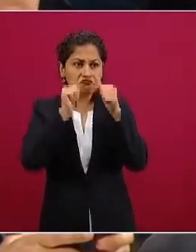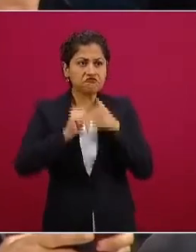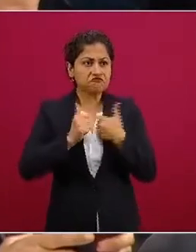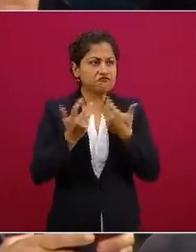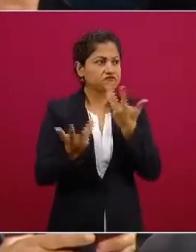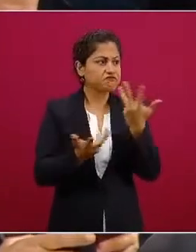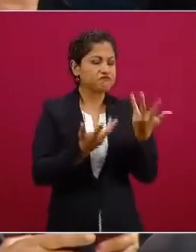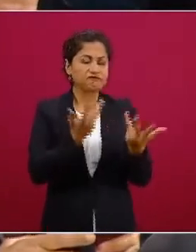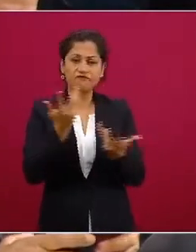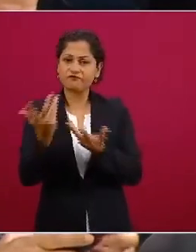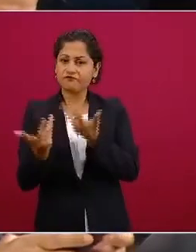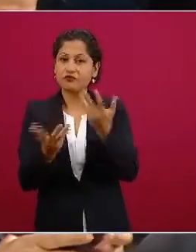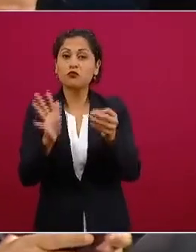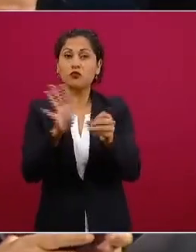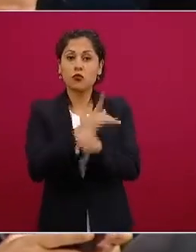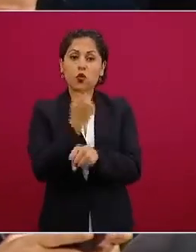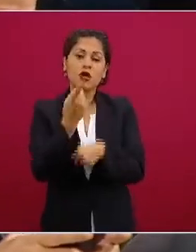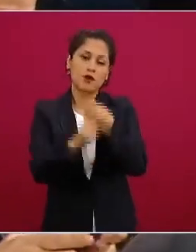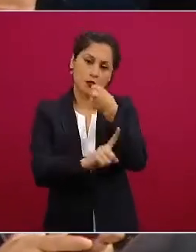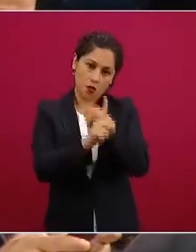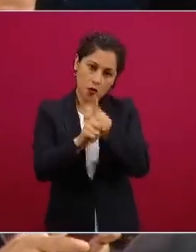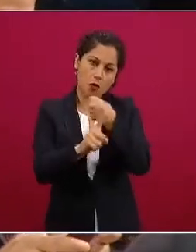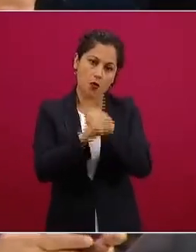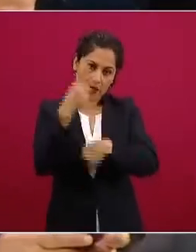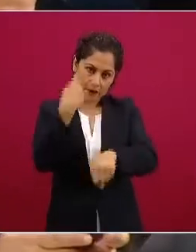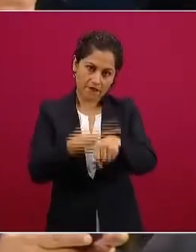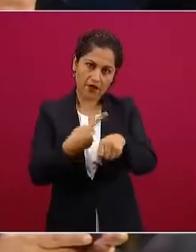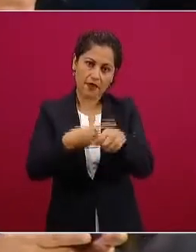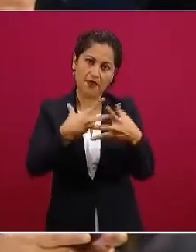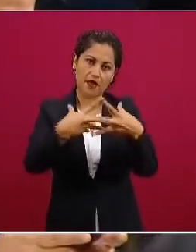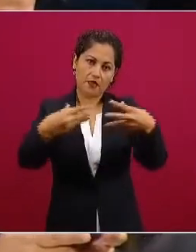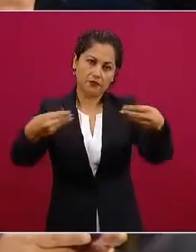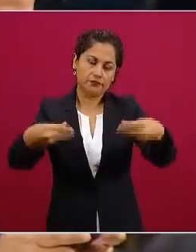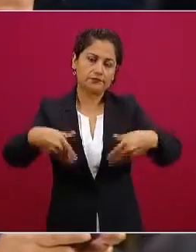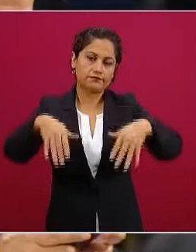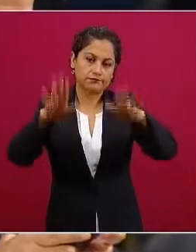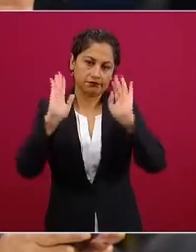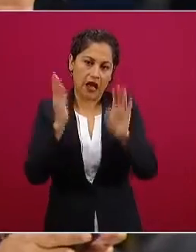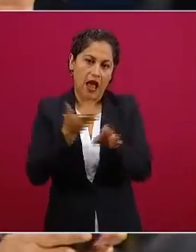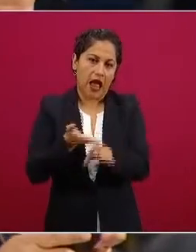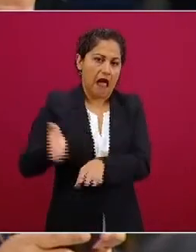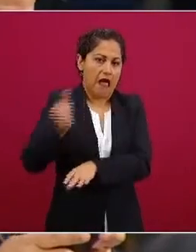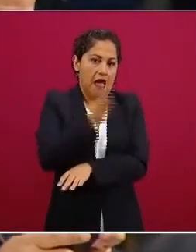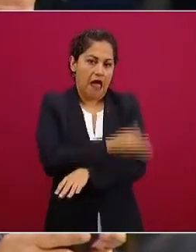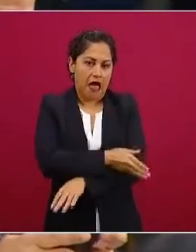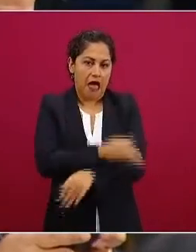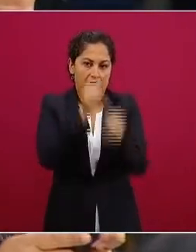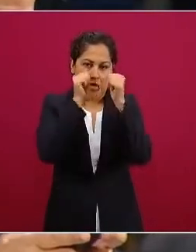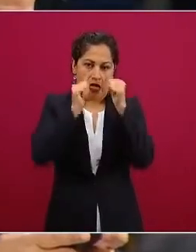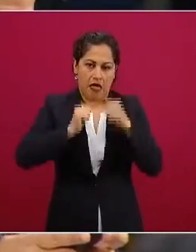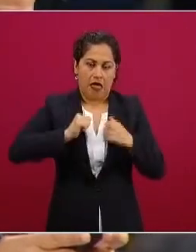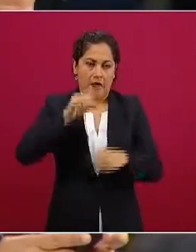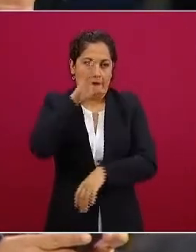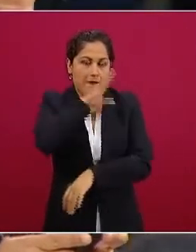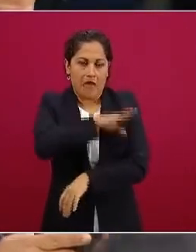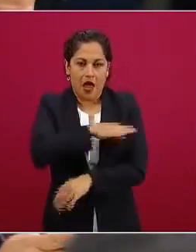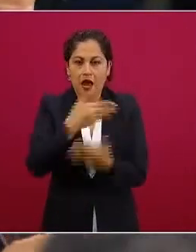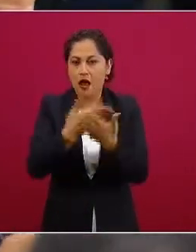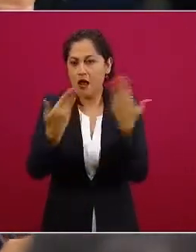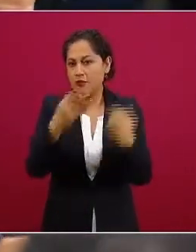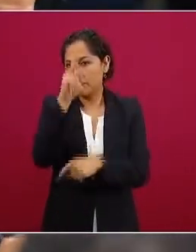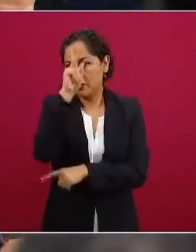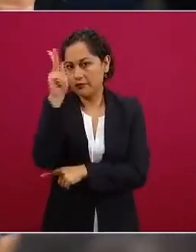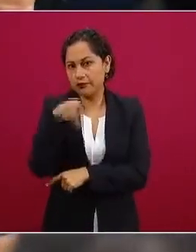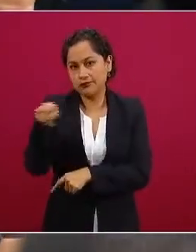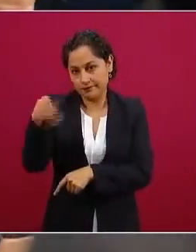por la pandemia pues no están encontrando una ya de por sí no hay una atención adecuada imagínese ahorita cómo está el asunto